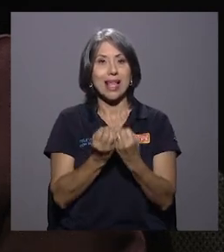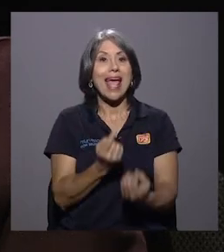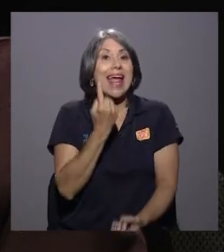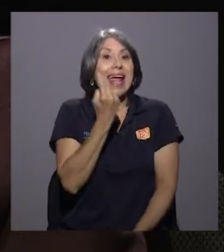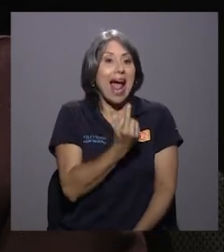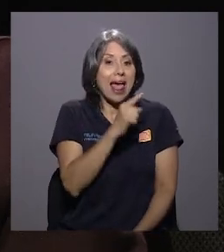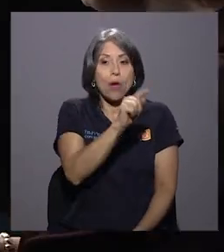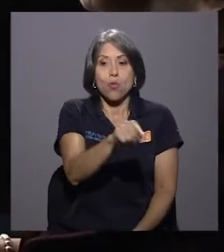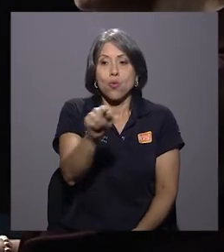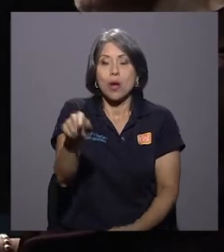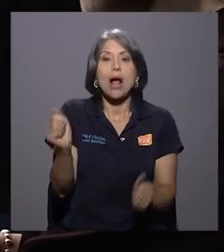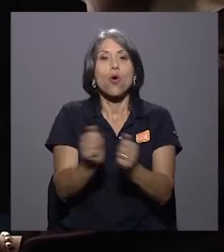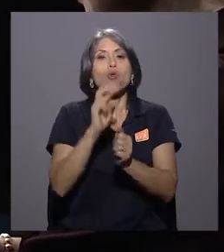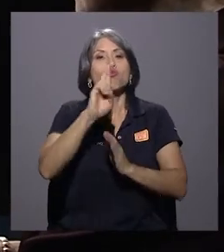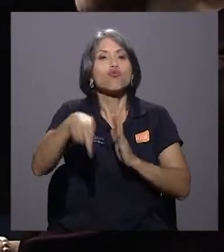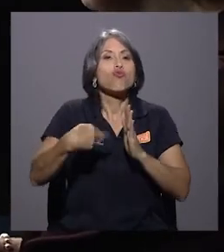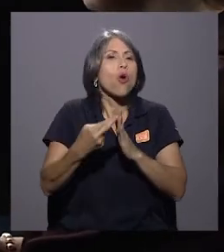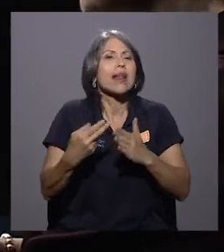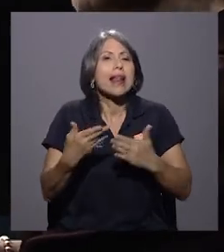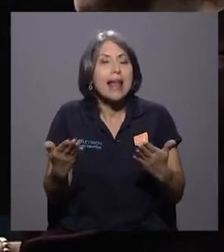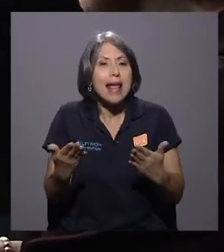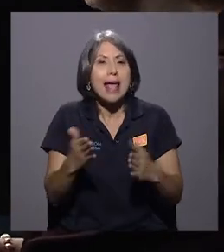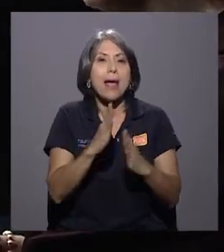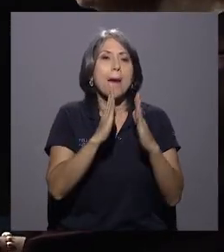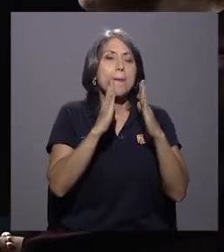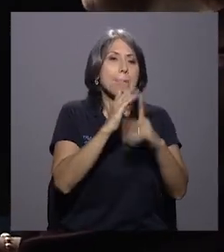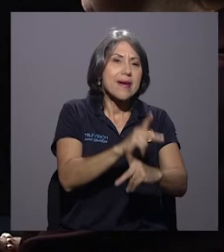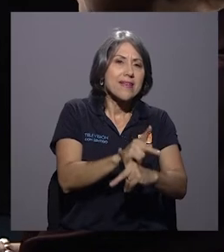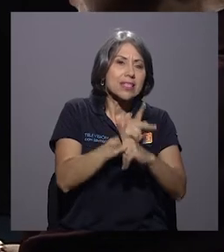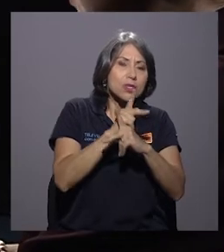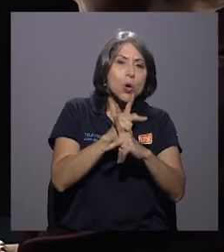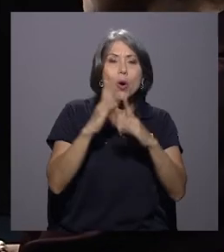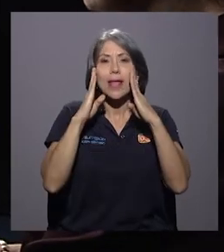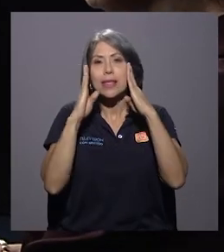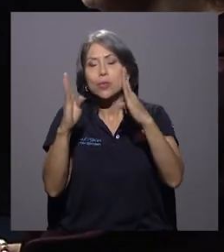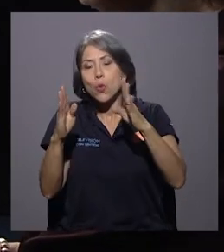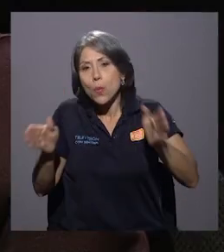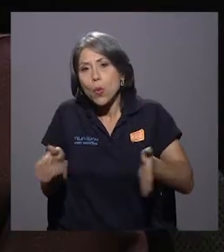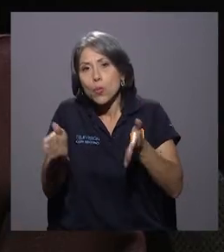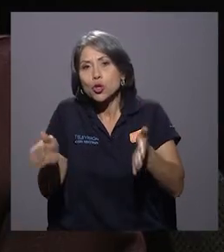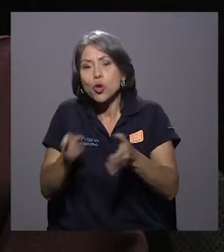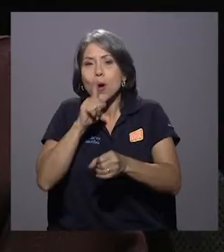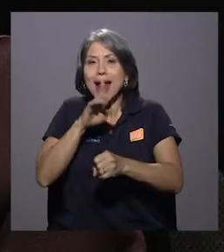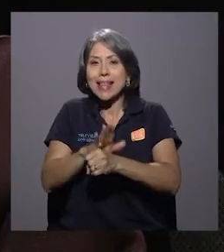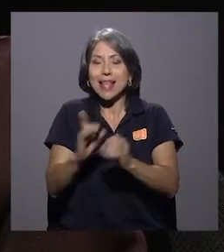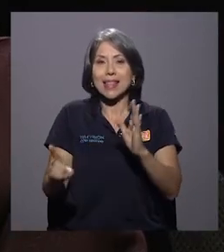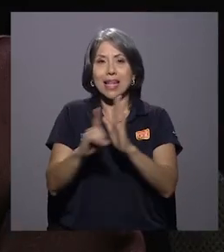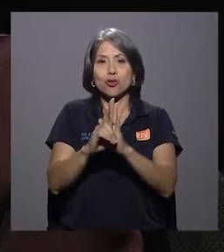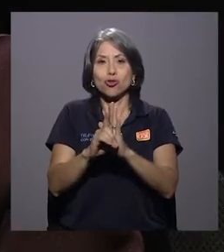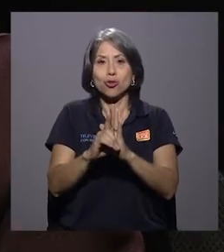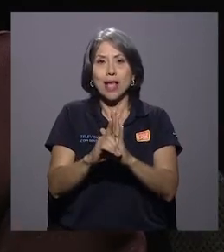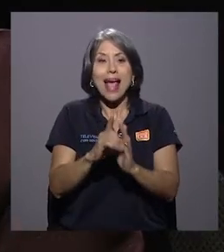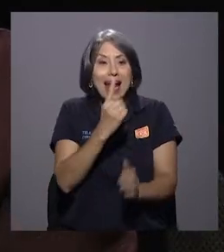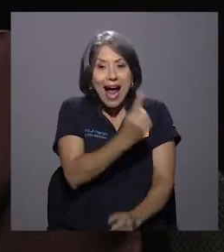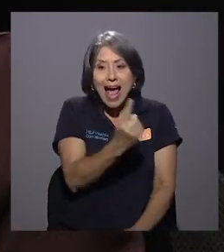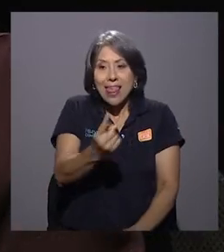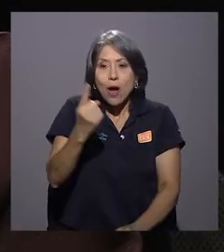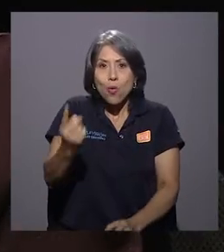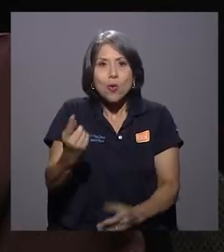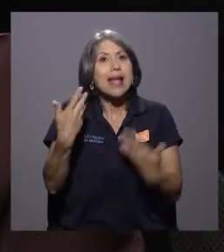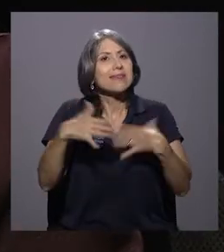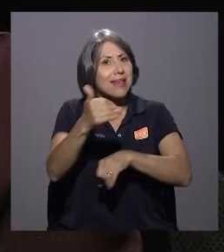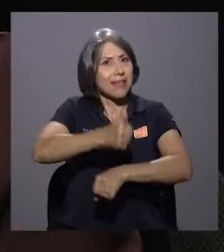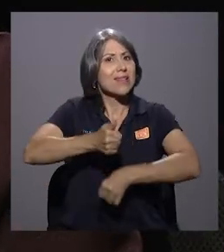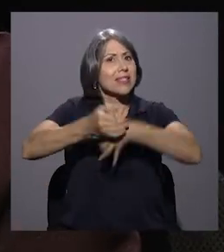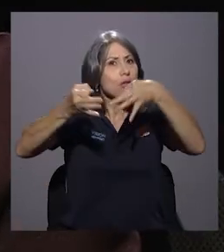un rol muy definido en prevención, en atención, en promoción, en garantía de derechos. Cada una tiene un rol muy definido. ¿Cuáles son